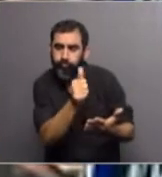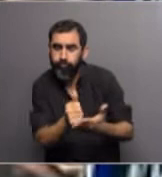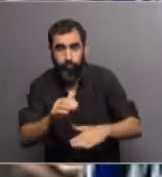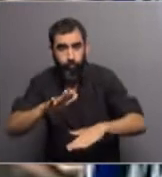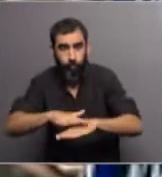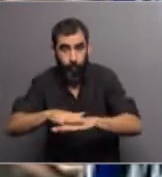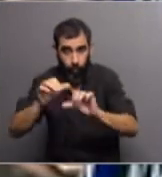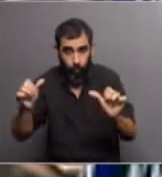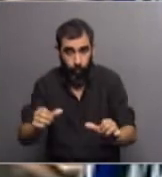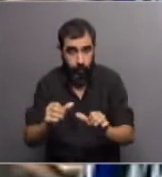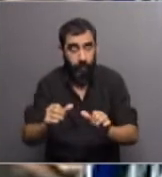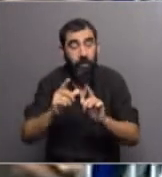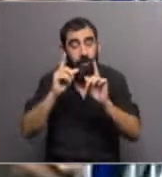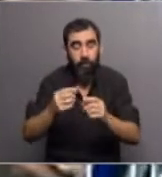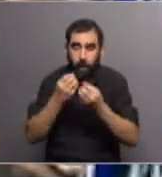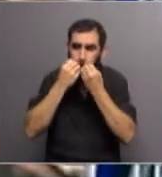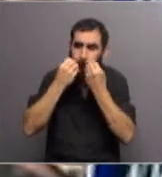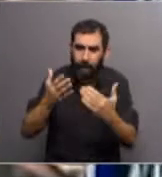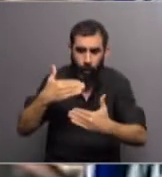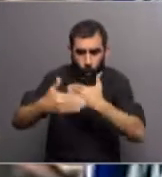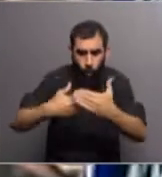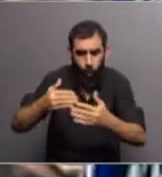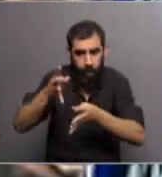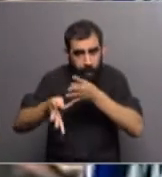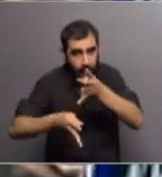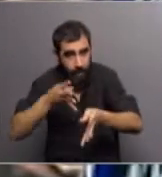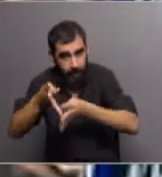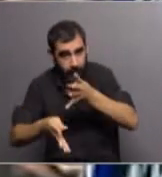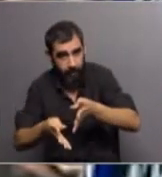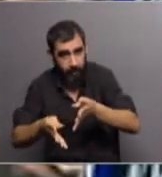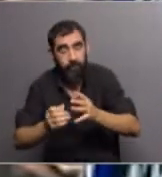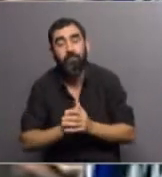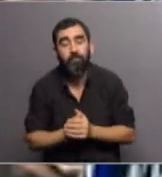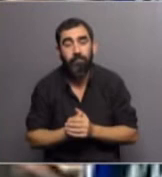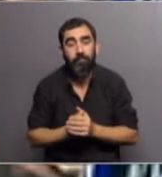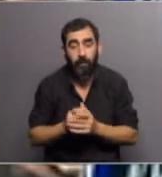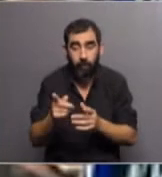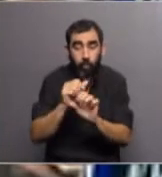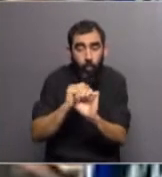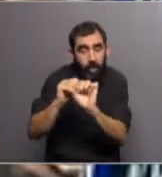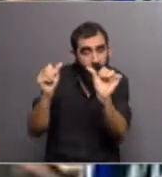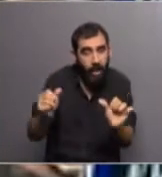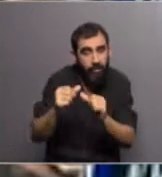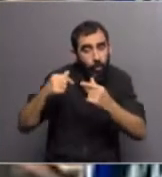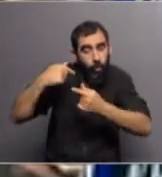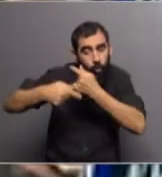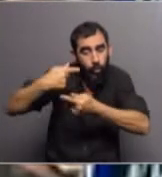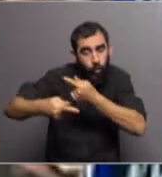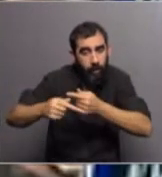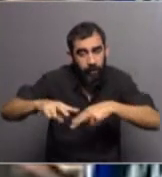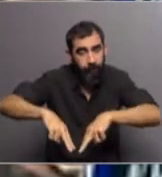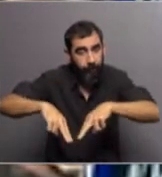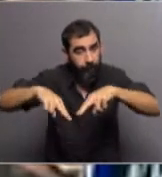llevando y mejorando el instrumento para poder realizar y continuar con